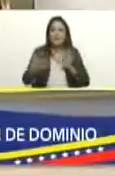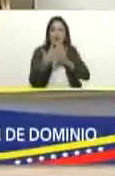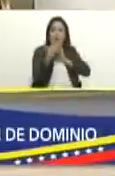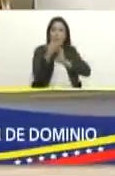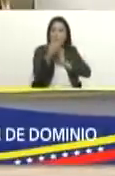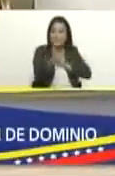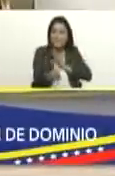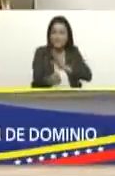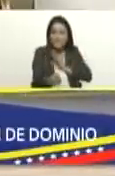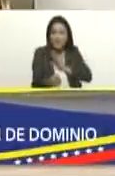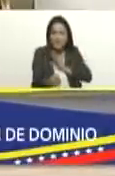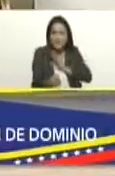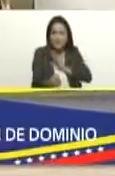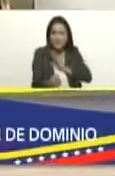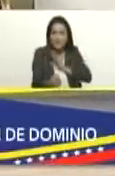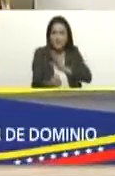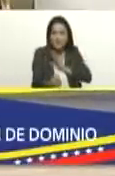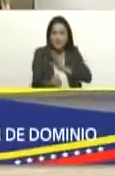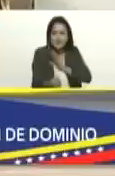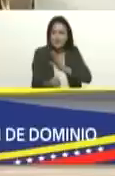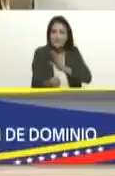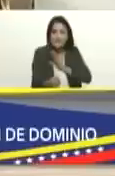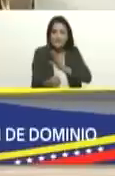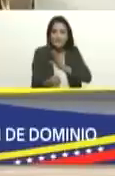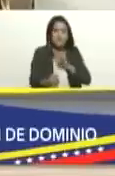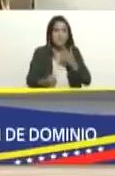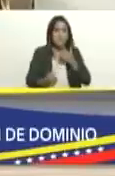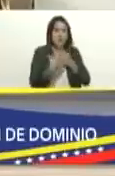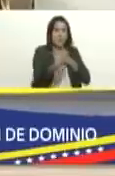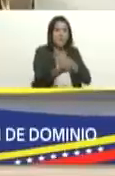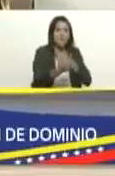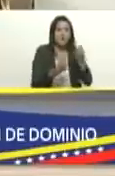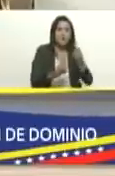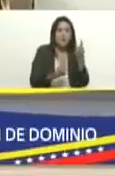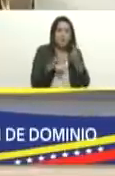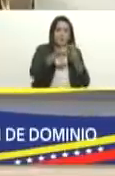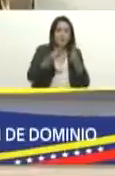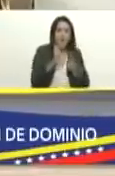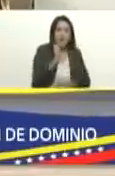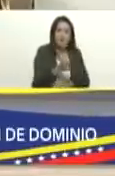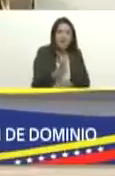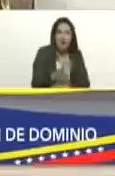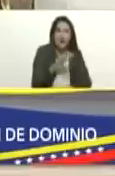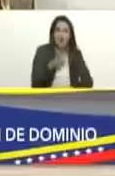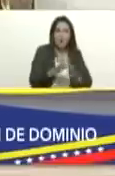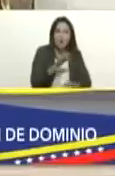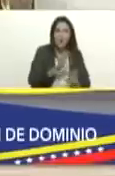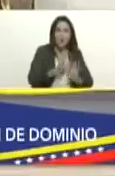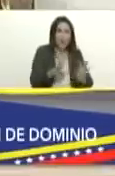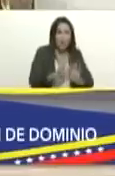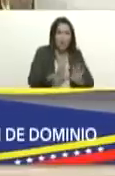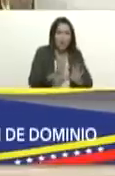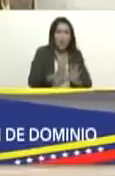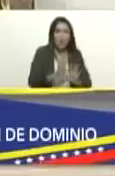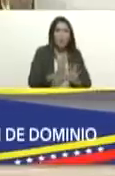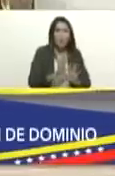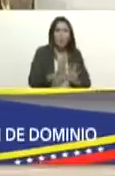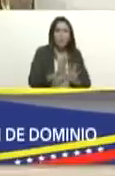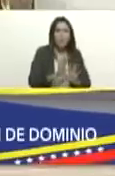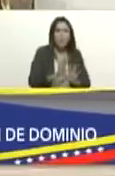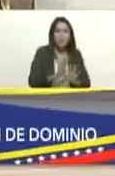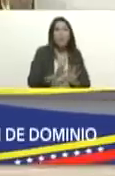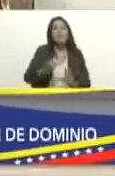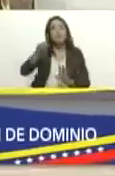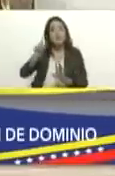no solamente los abogados o los juristas sepan por su propio trabajo pues de que se trata esta ley